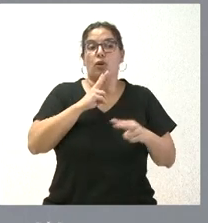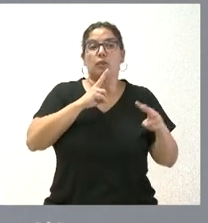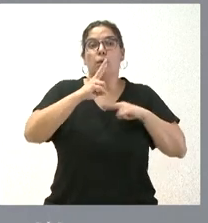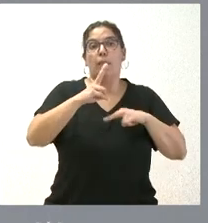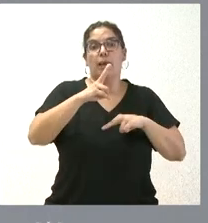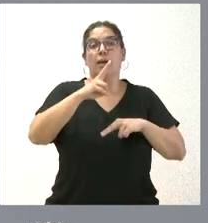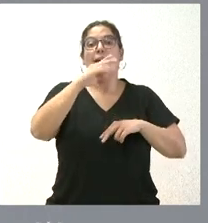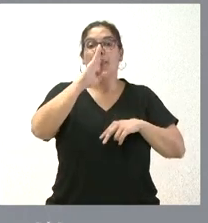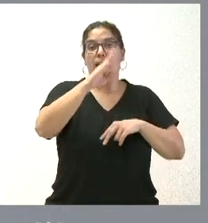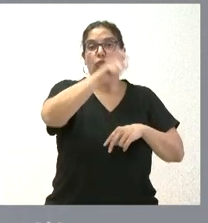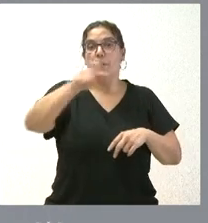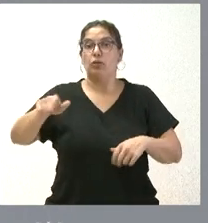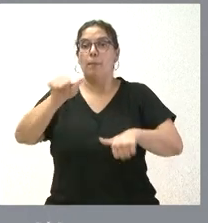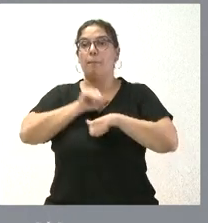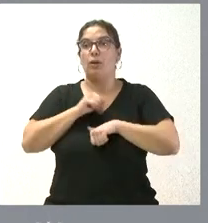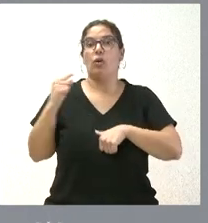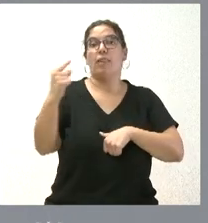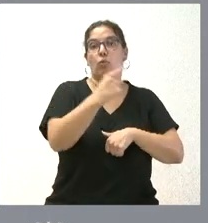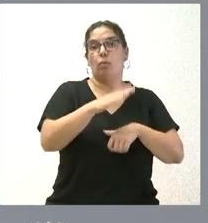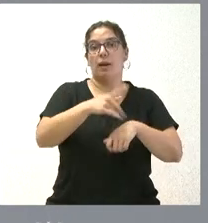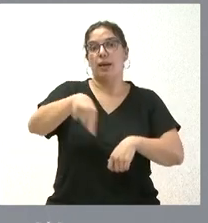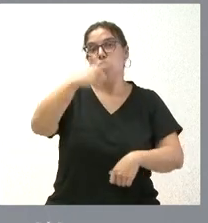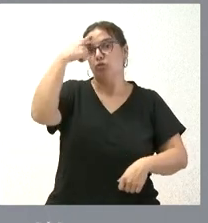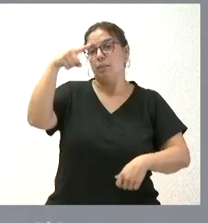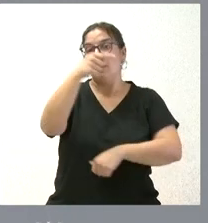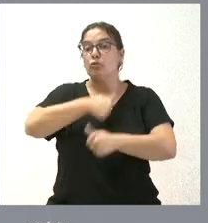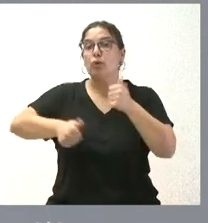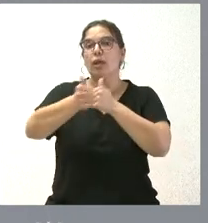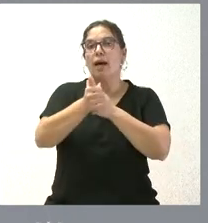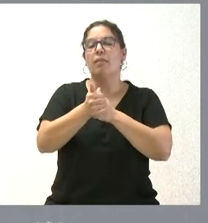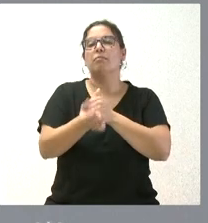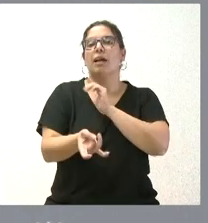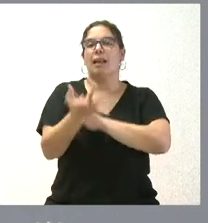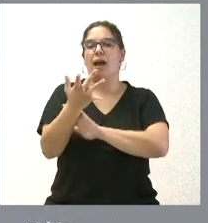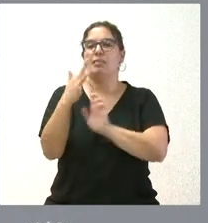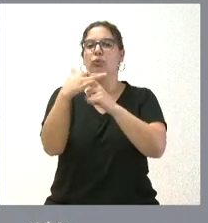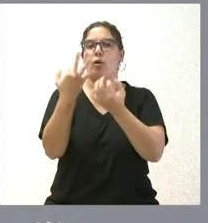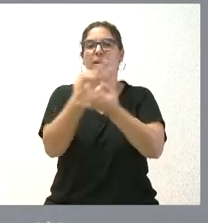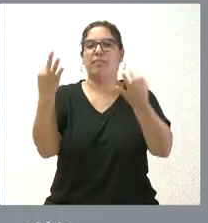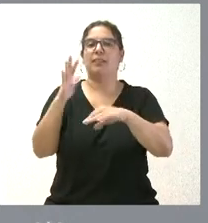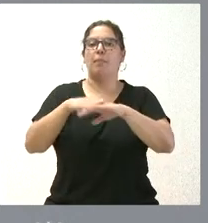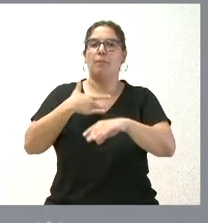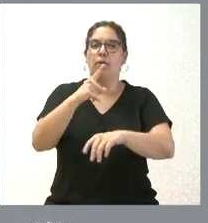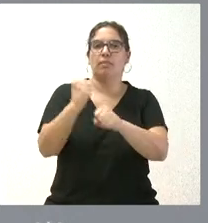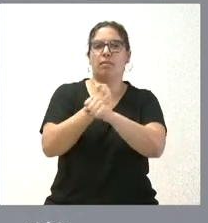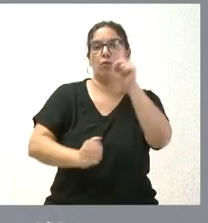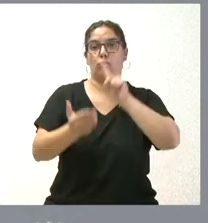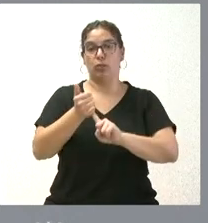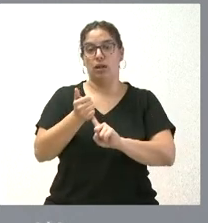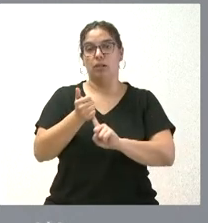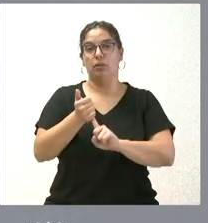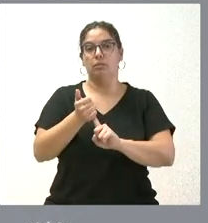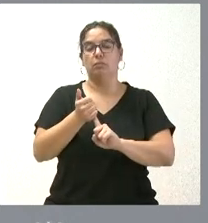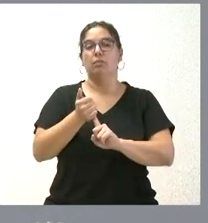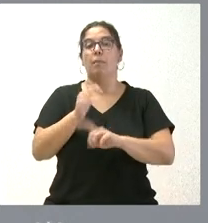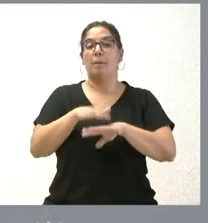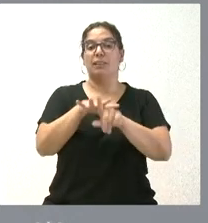para que sepan que nuestra principal prioridad es crear las condiciones para que tengan un puesto de trabajo y crear las condiciones para que puedan salir de esa